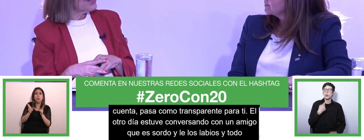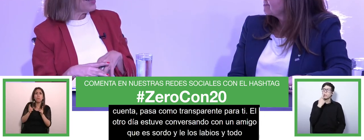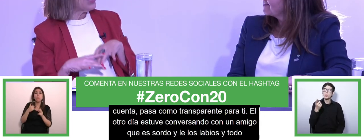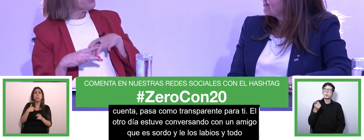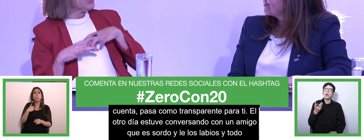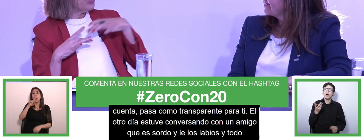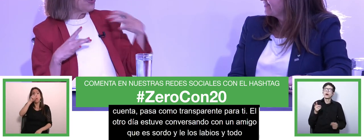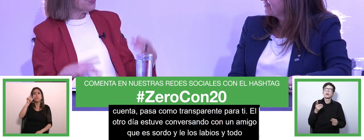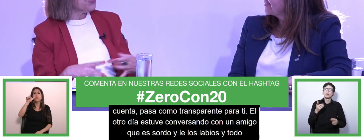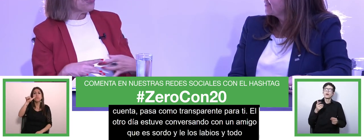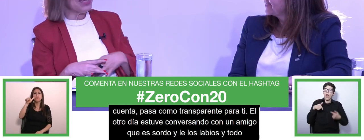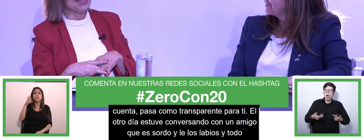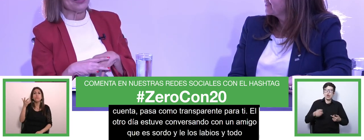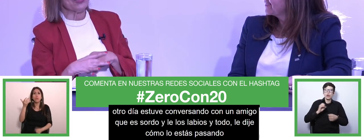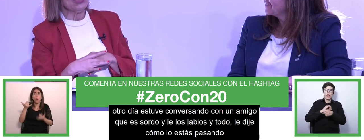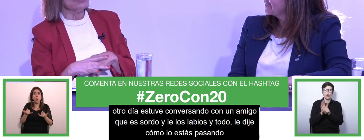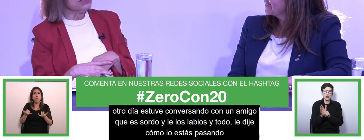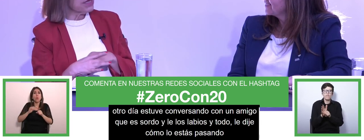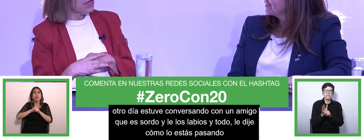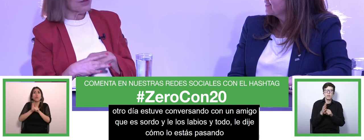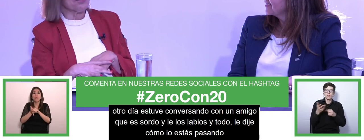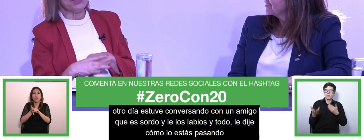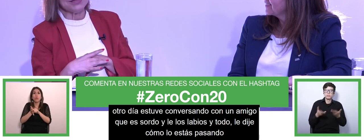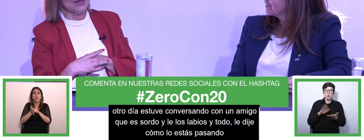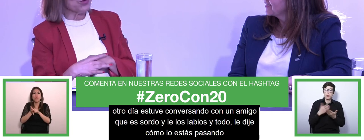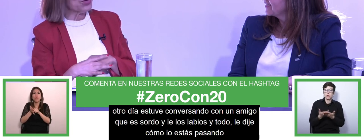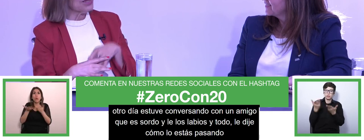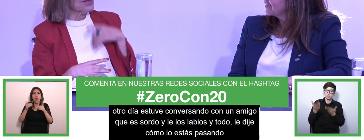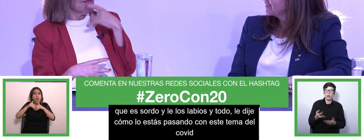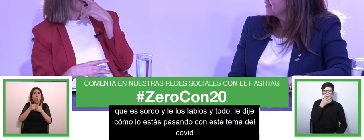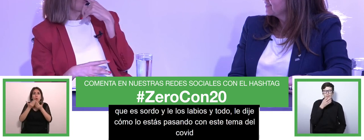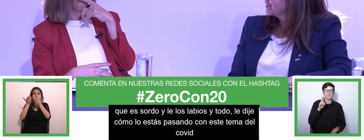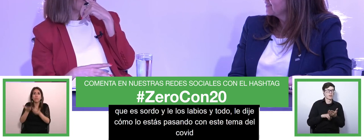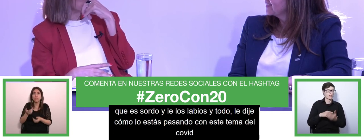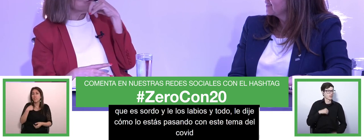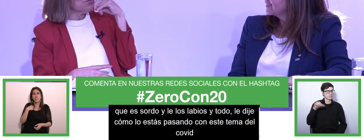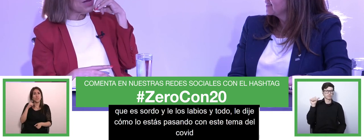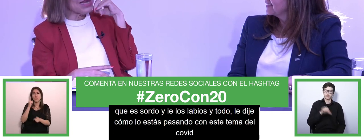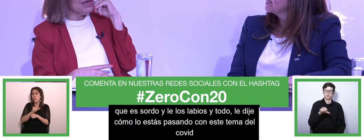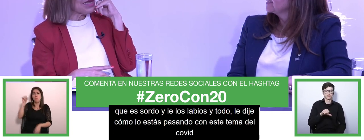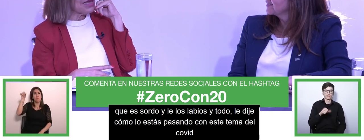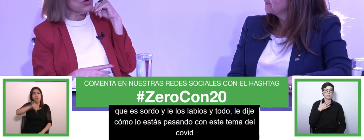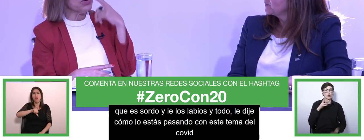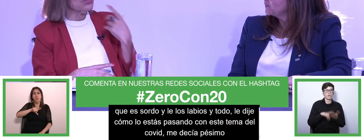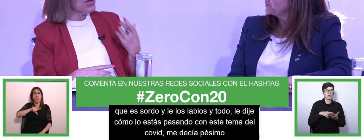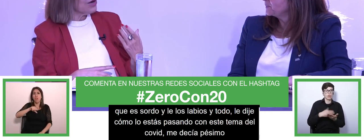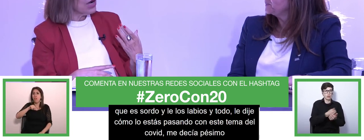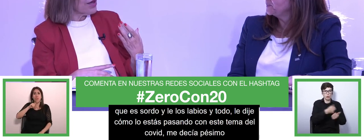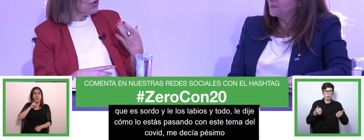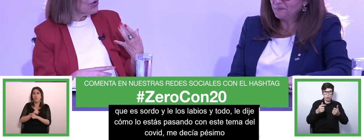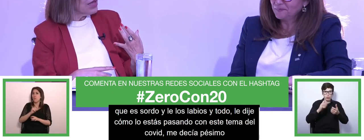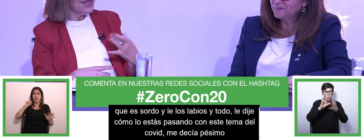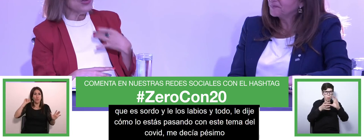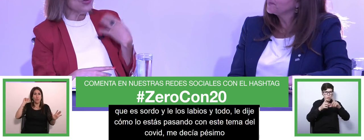con este tema del COVID y todo me decía pésimo porque todo el mundo con mascarilla y no puedo leer